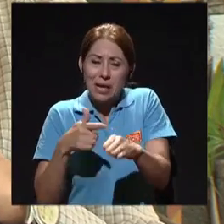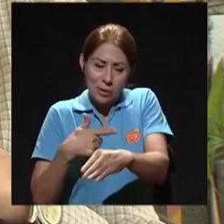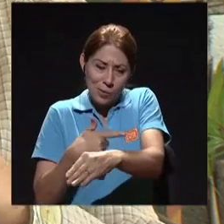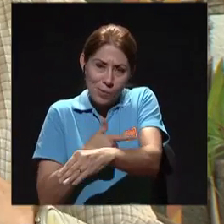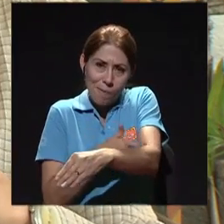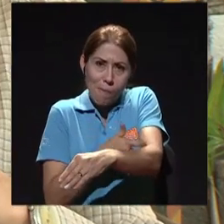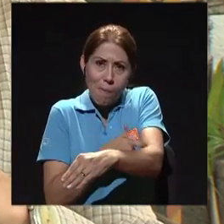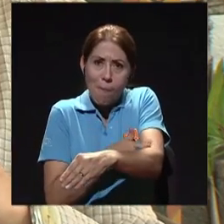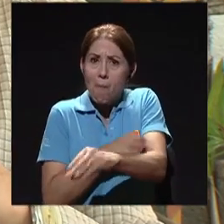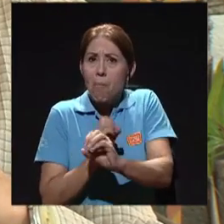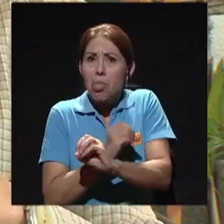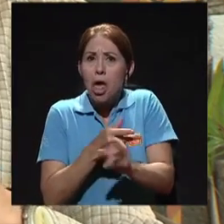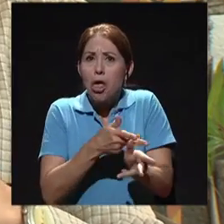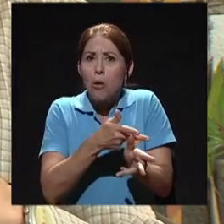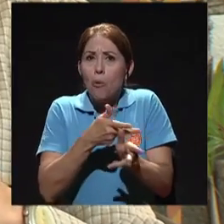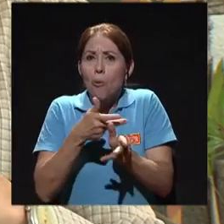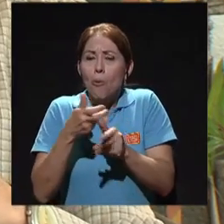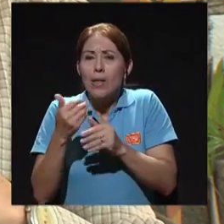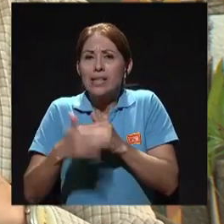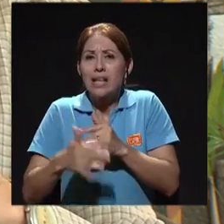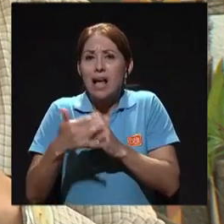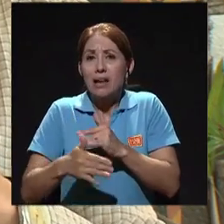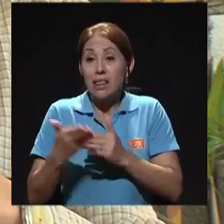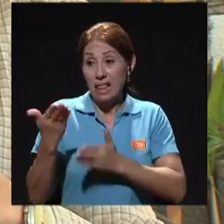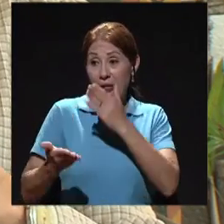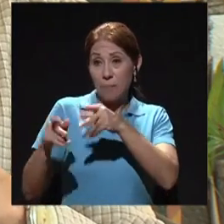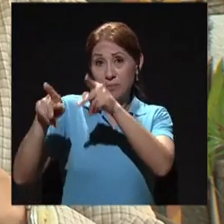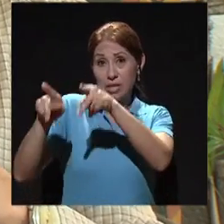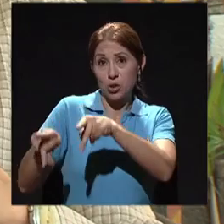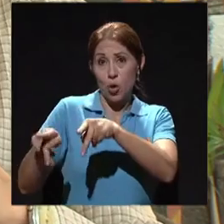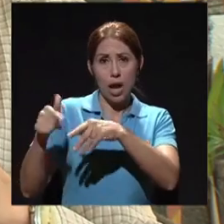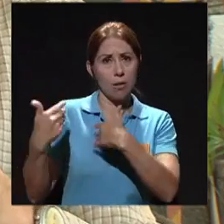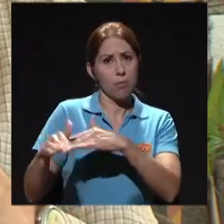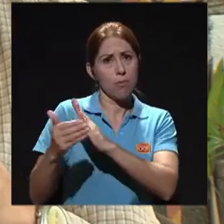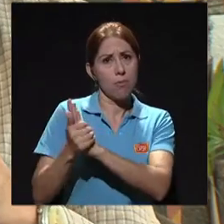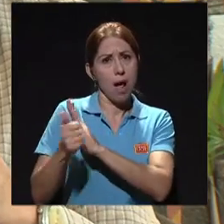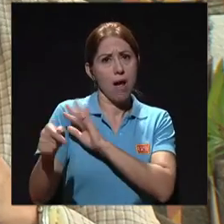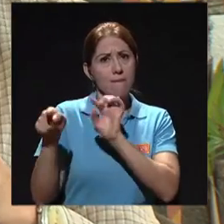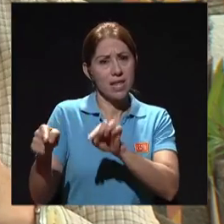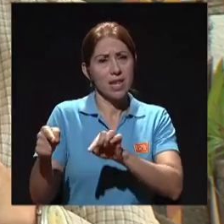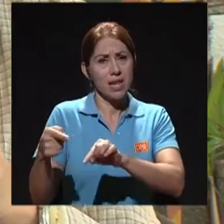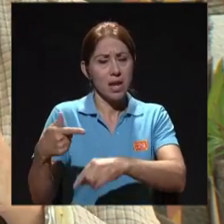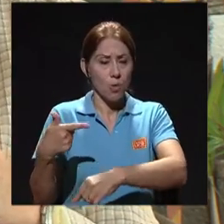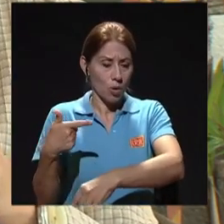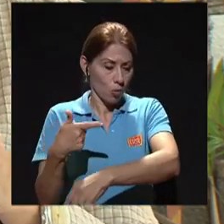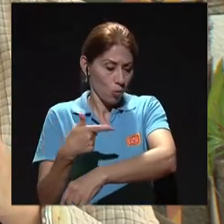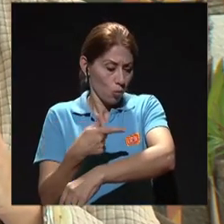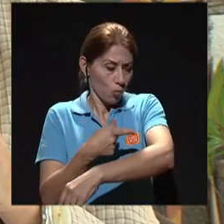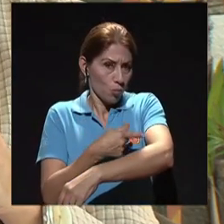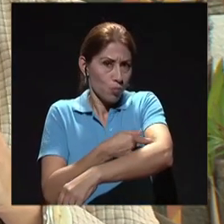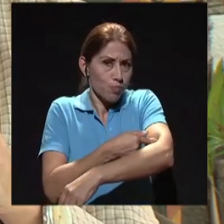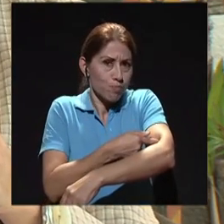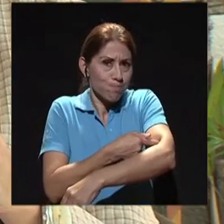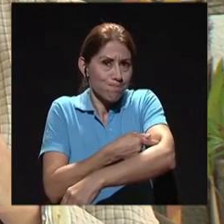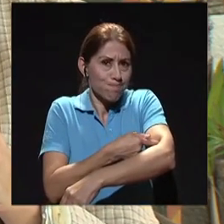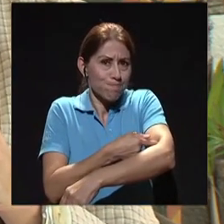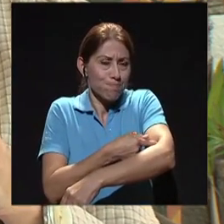persona que esté tomando la muestra sea muy hábil, digamos, cuando se entra a la vena,